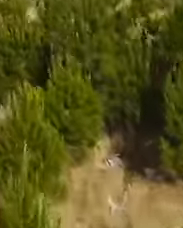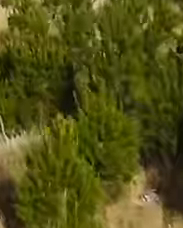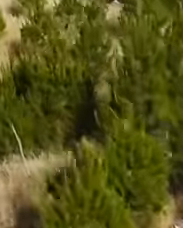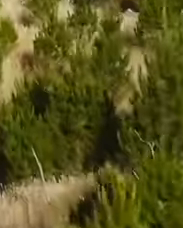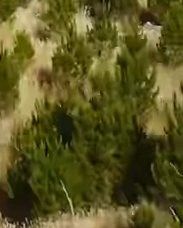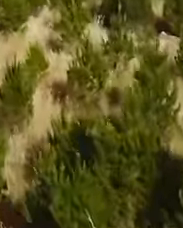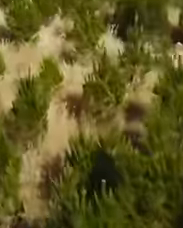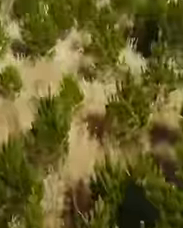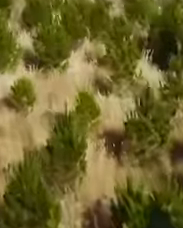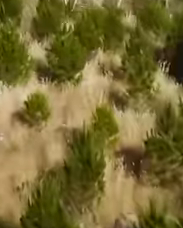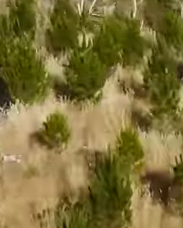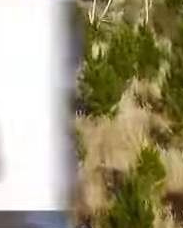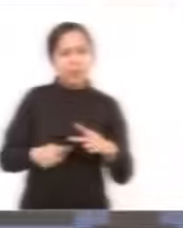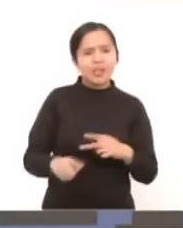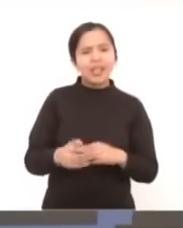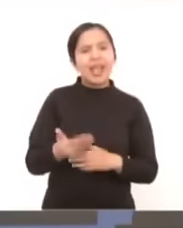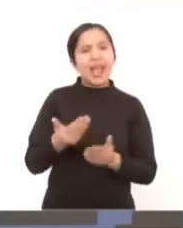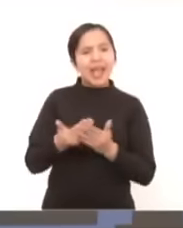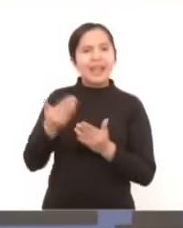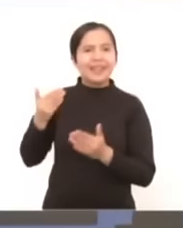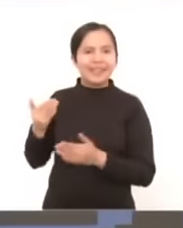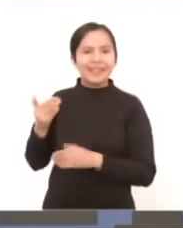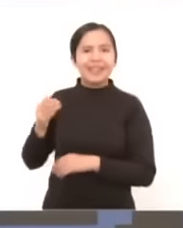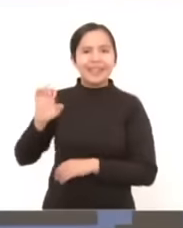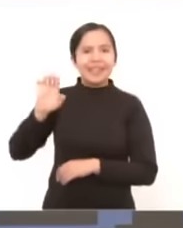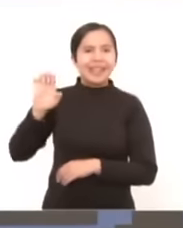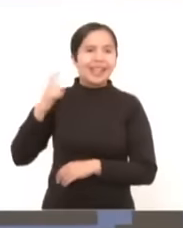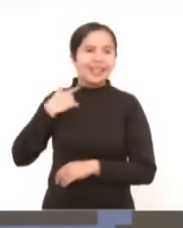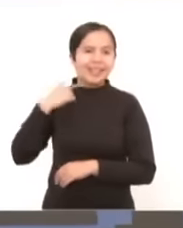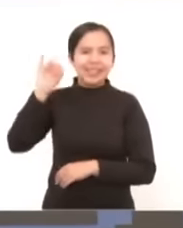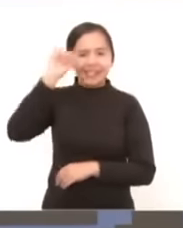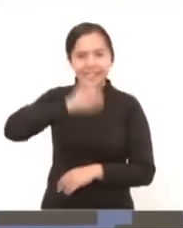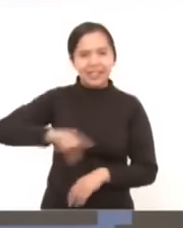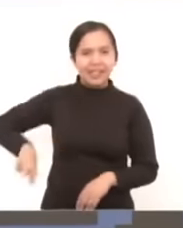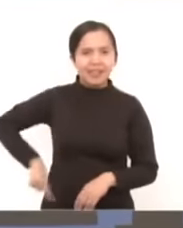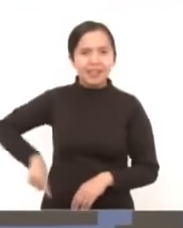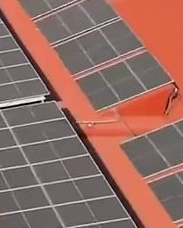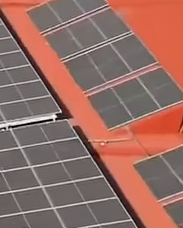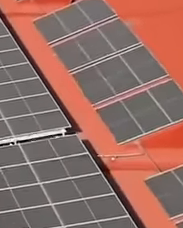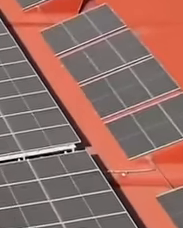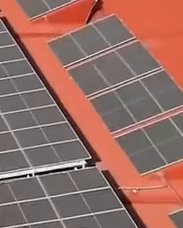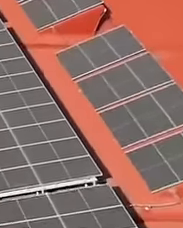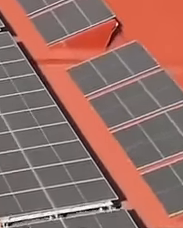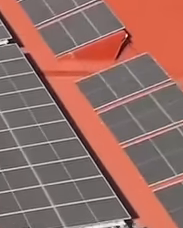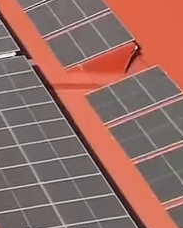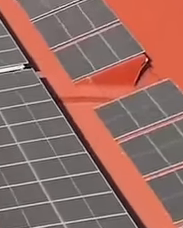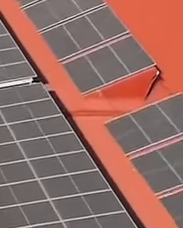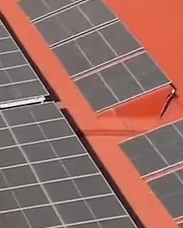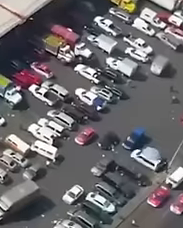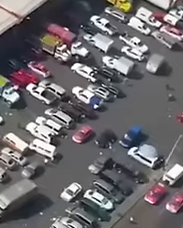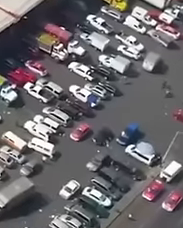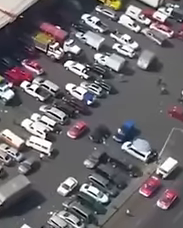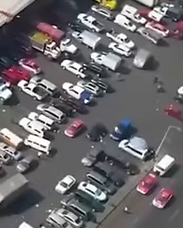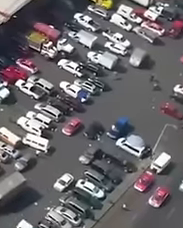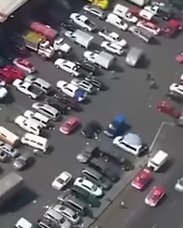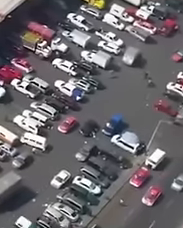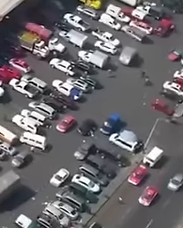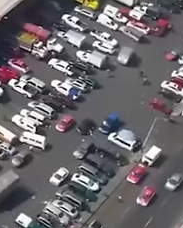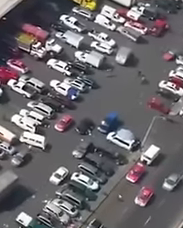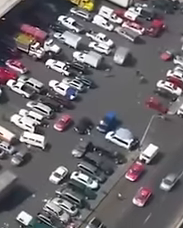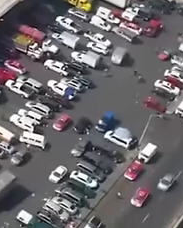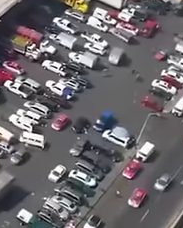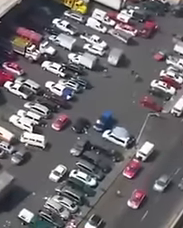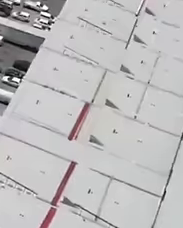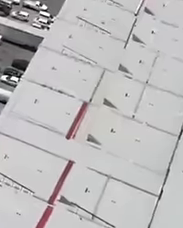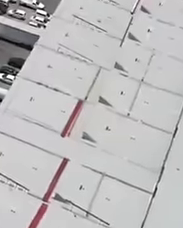El jefe de gobierno de la Ciudad de México destacó la importancia de este megaproyecto en la transición a energías limpias